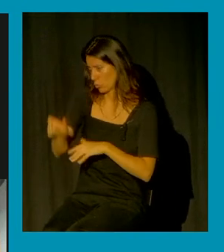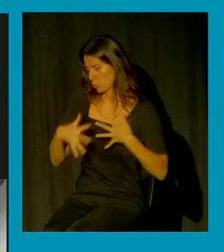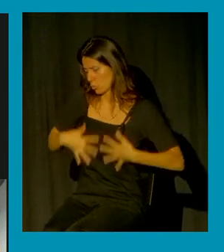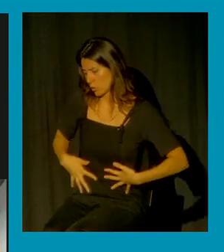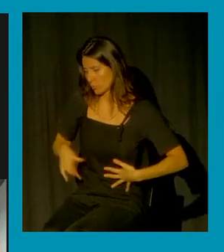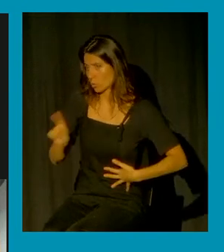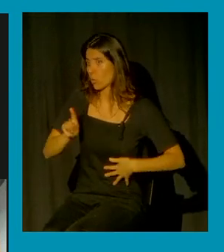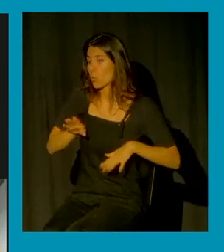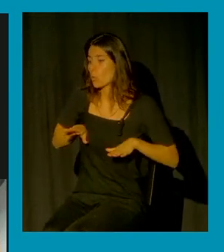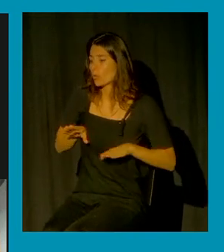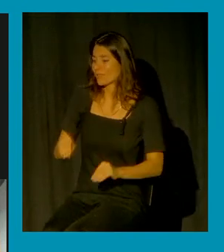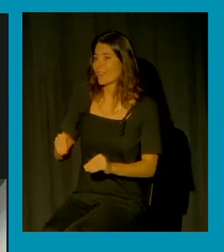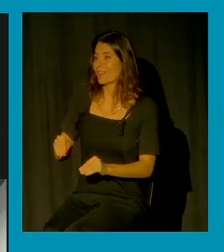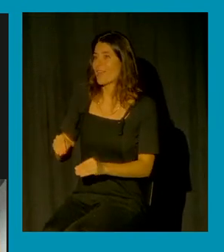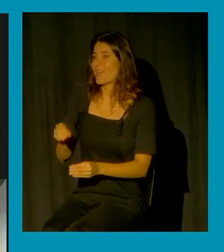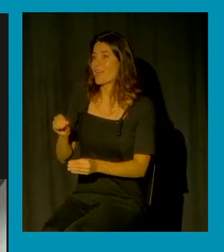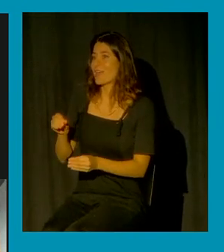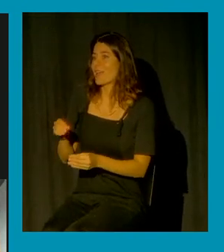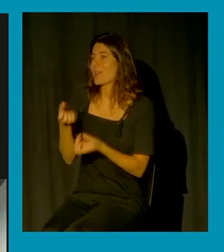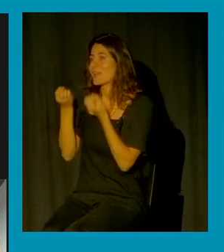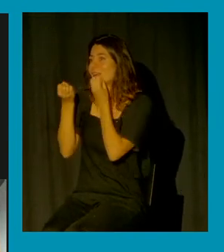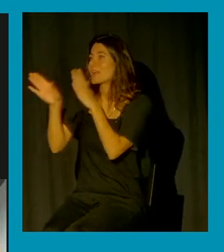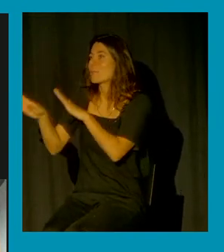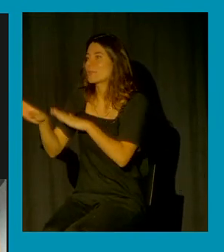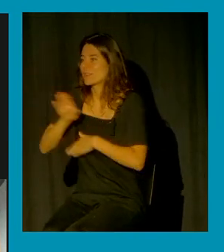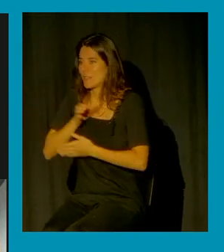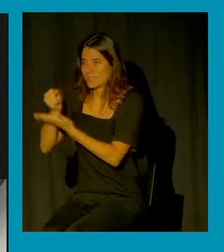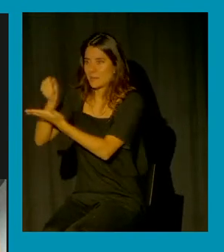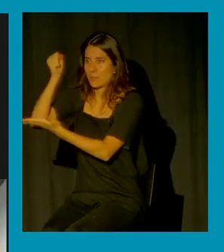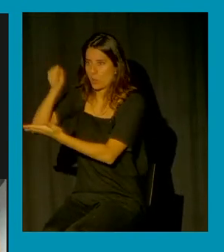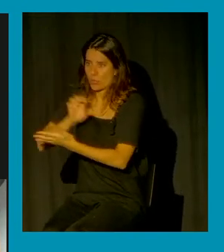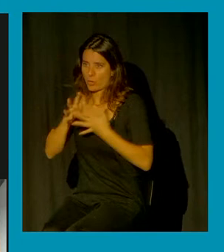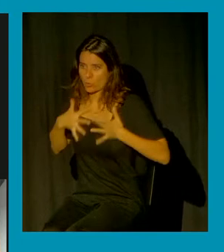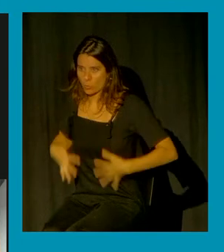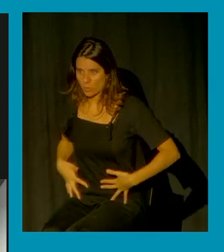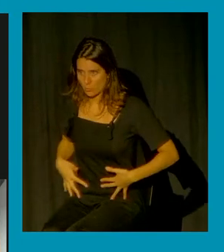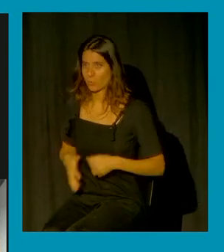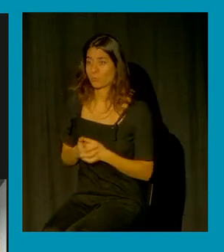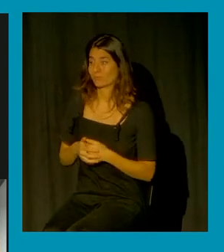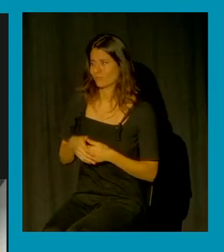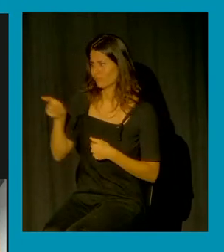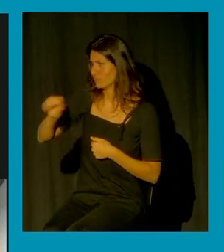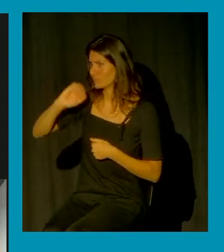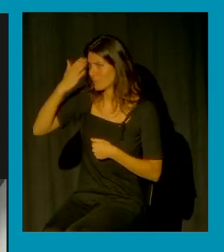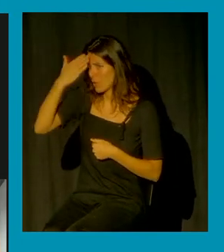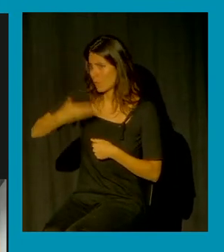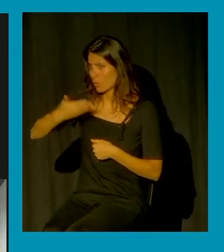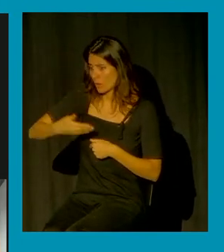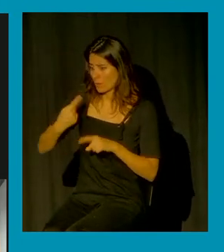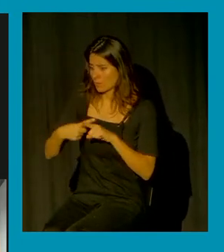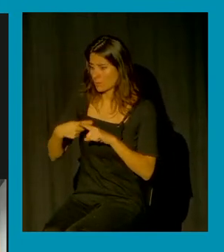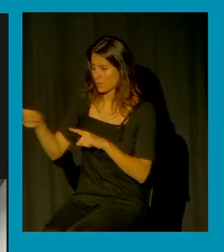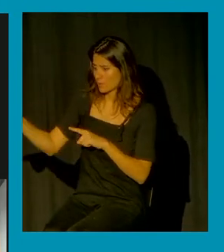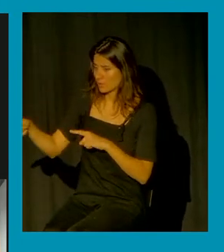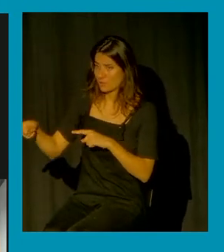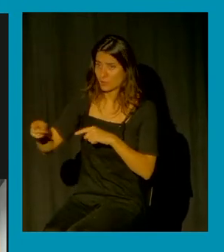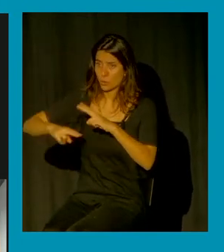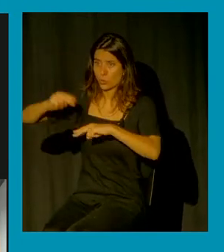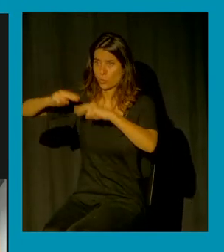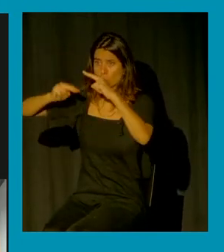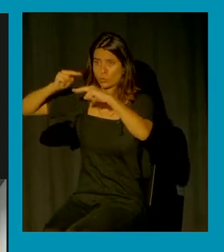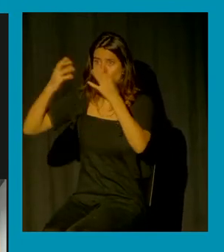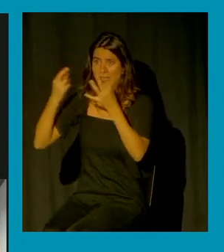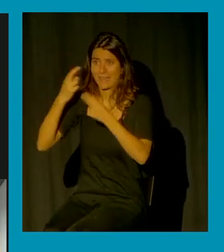parece fundamental porque es a través de la representación sobre el peligro sexual es a través de la construcción de las narrativas del peligro sexual que todo el conjunto